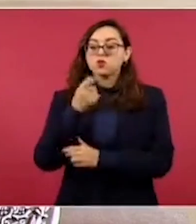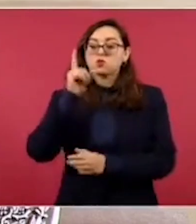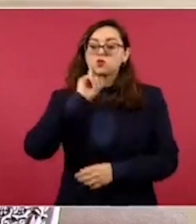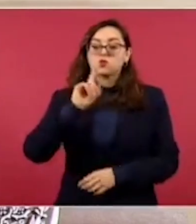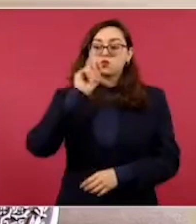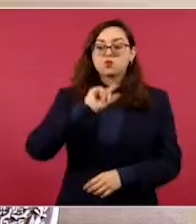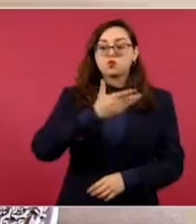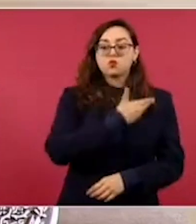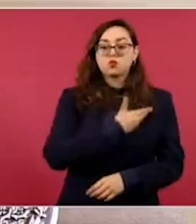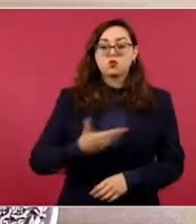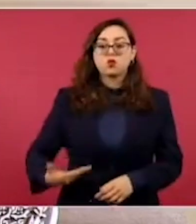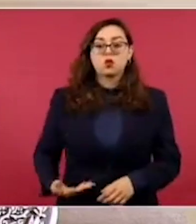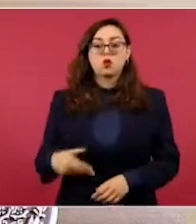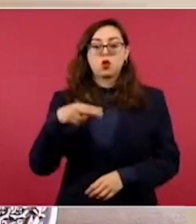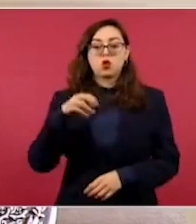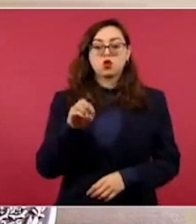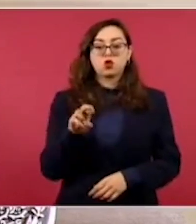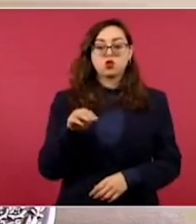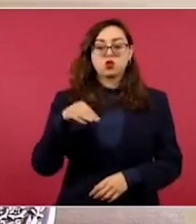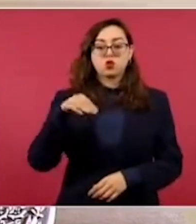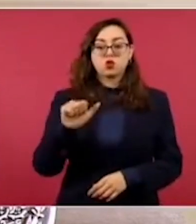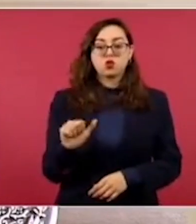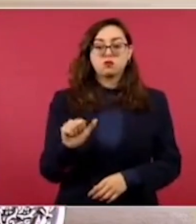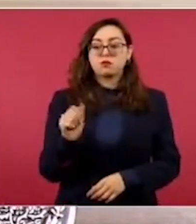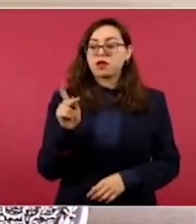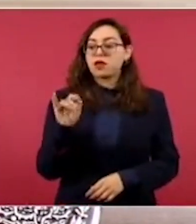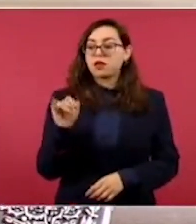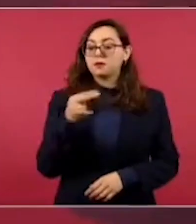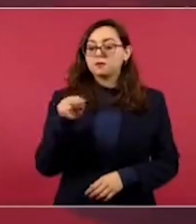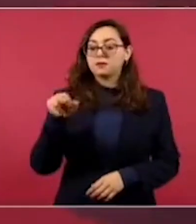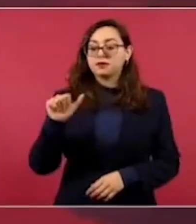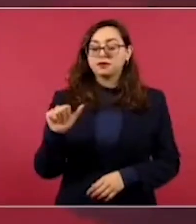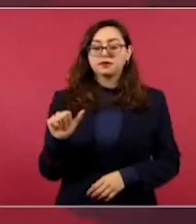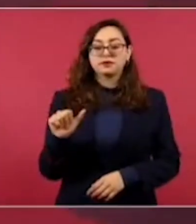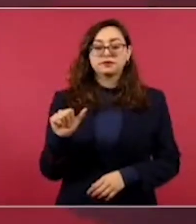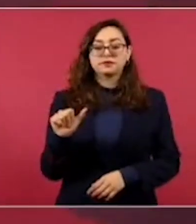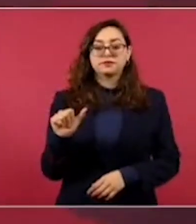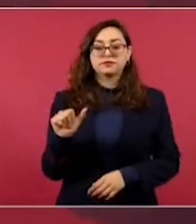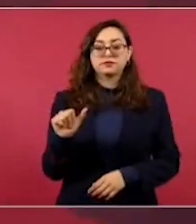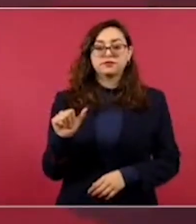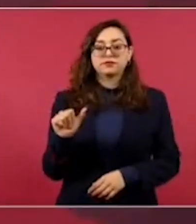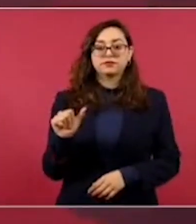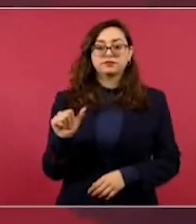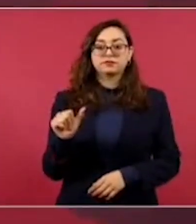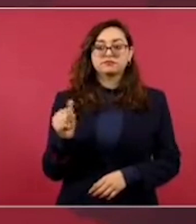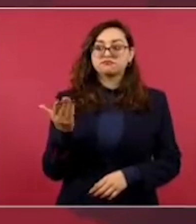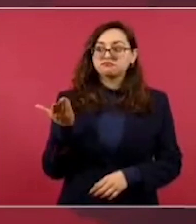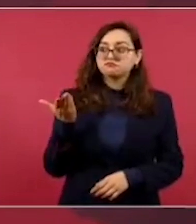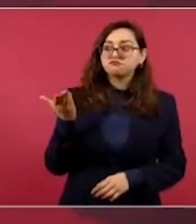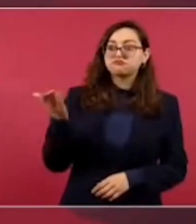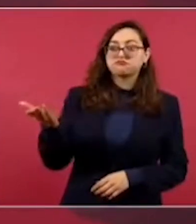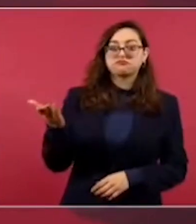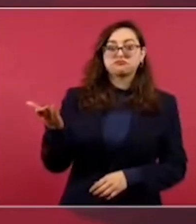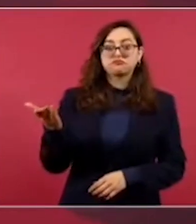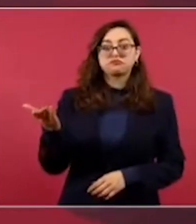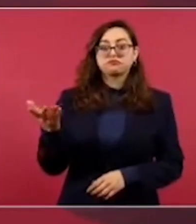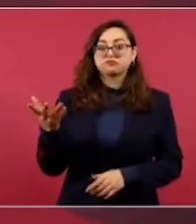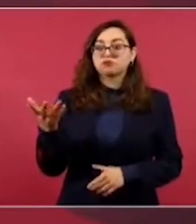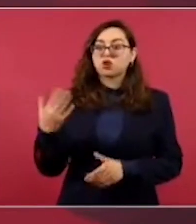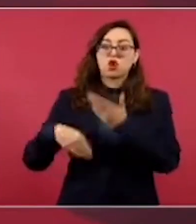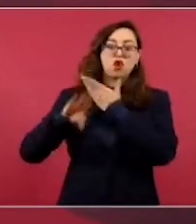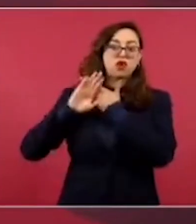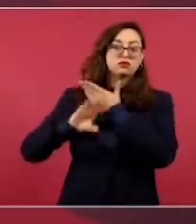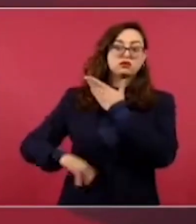Piña siempre ha votado